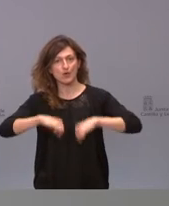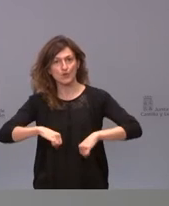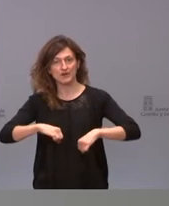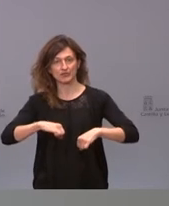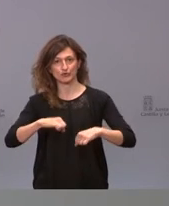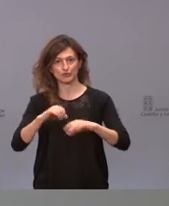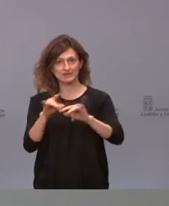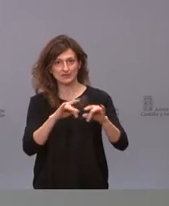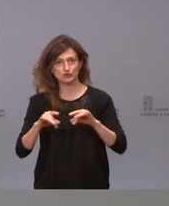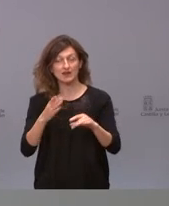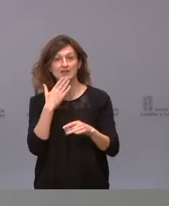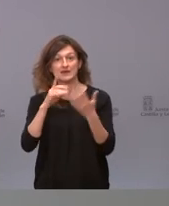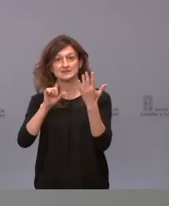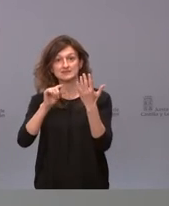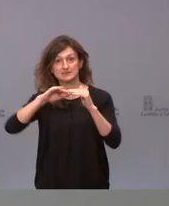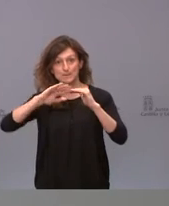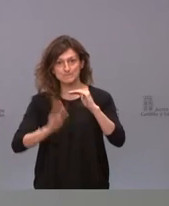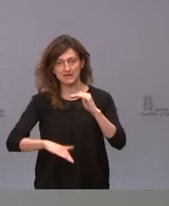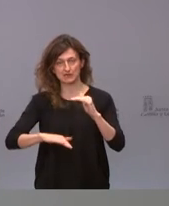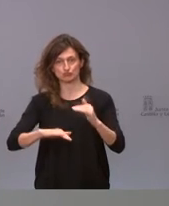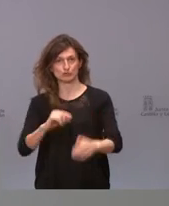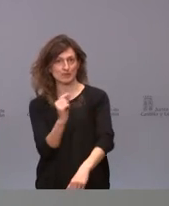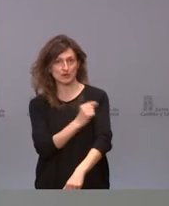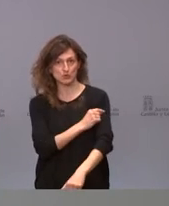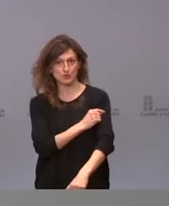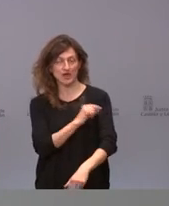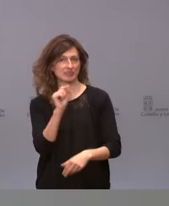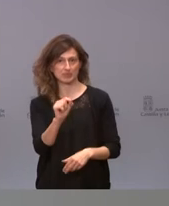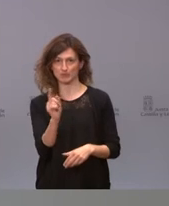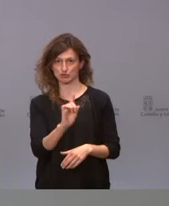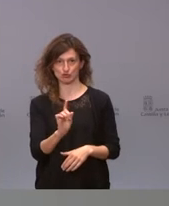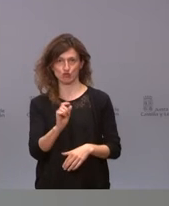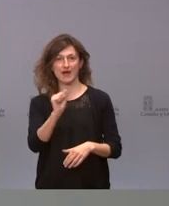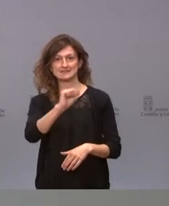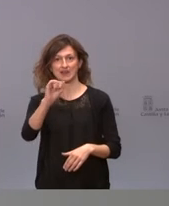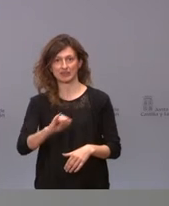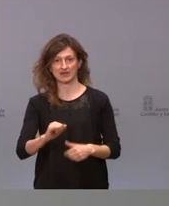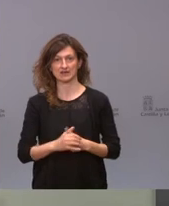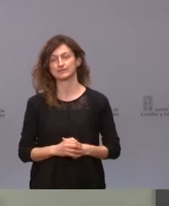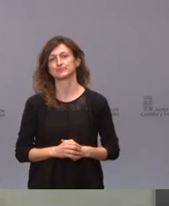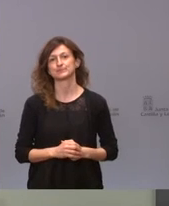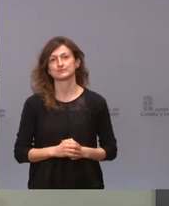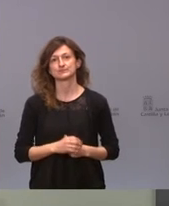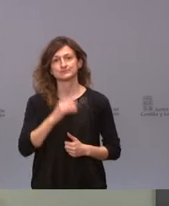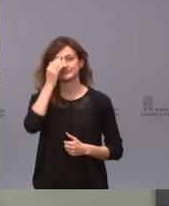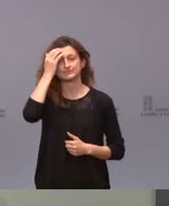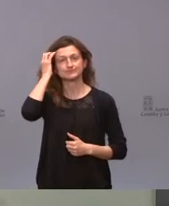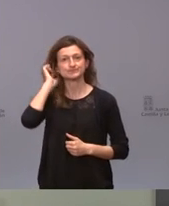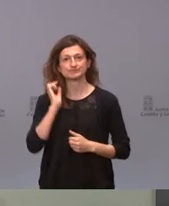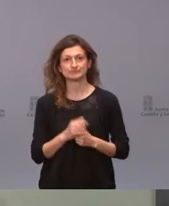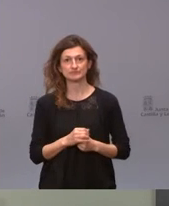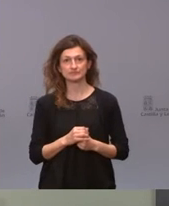interterritorial que a los menores de 60 años no les vamos a vacunar de momento con AstraZeneca sobre la pregunta de la